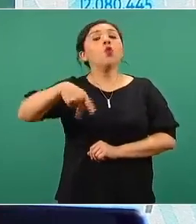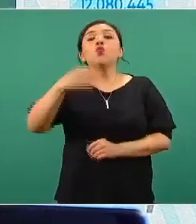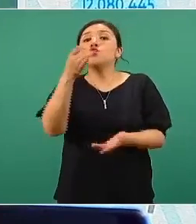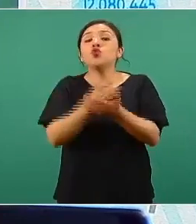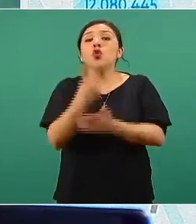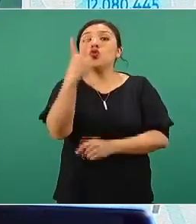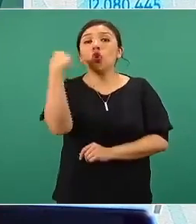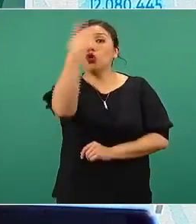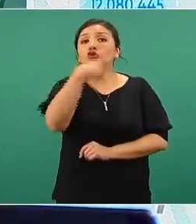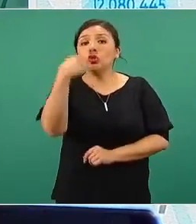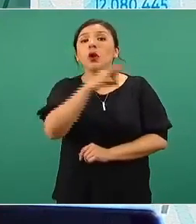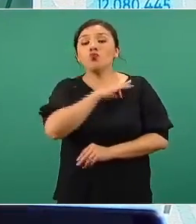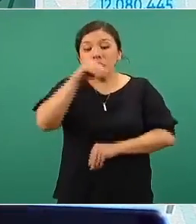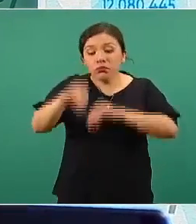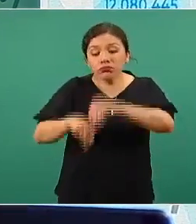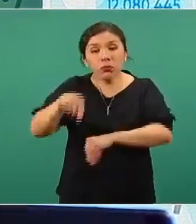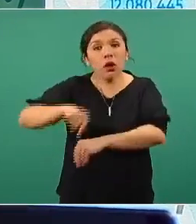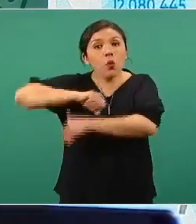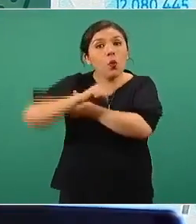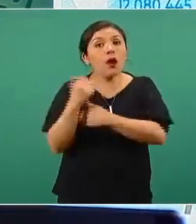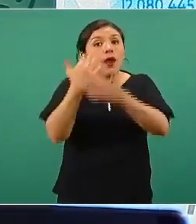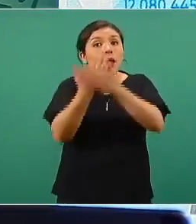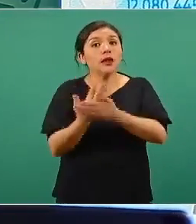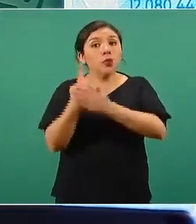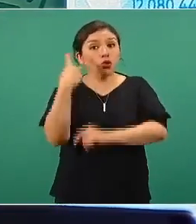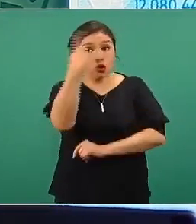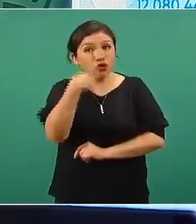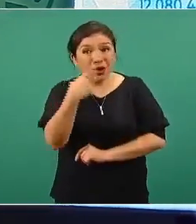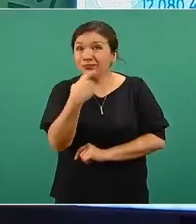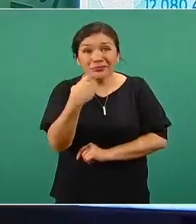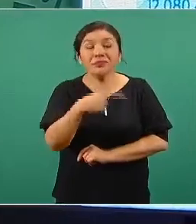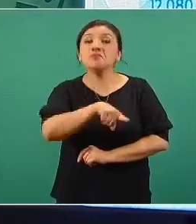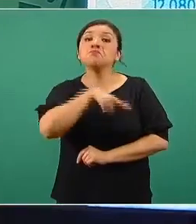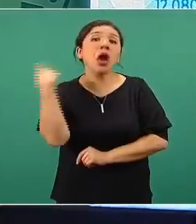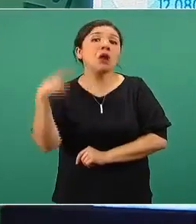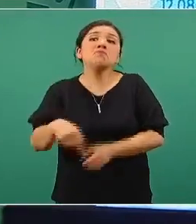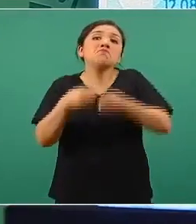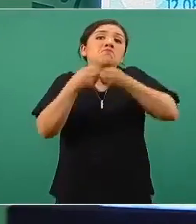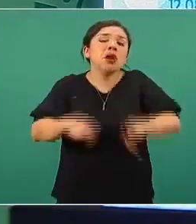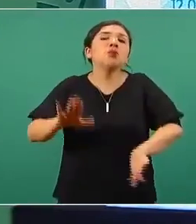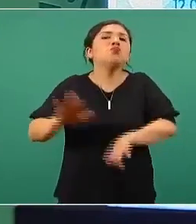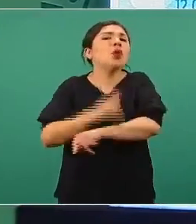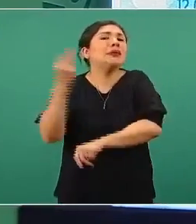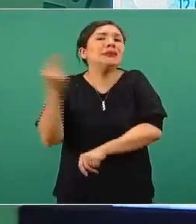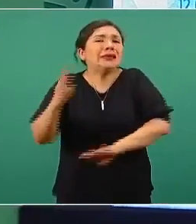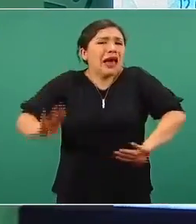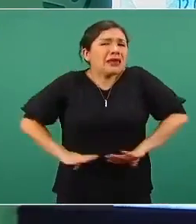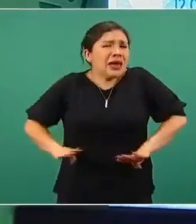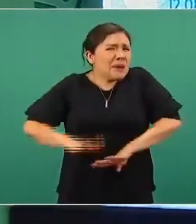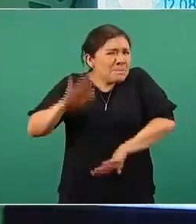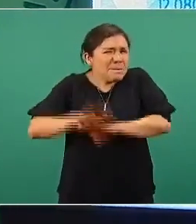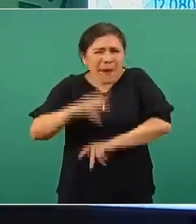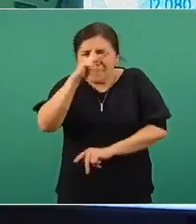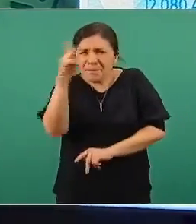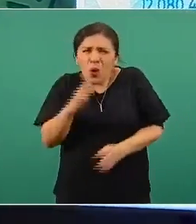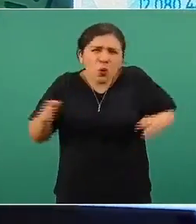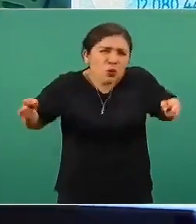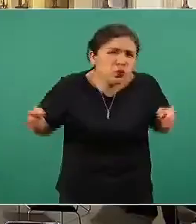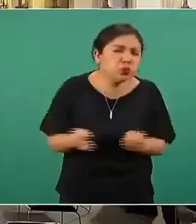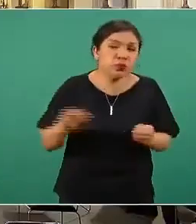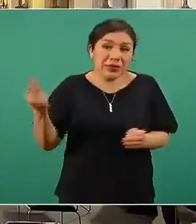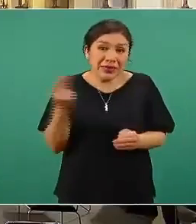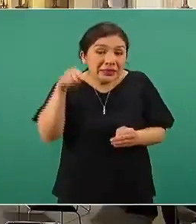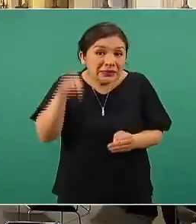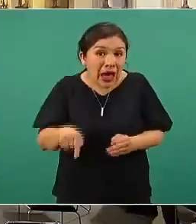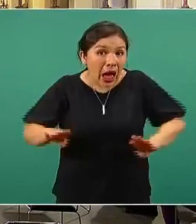esté ahí, porque si no se daña, se echa a perder, dadas sus exigentes características y condiciones de